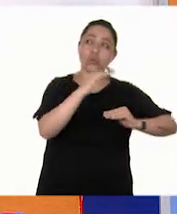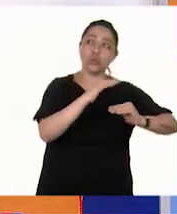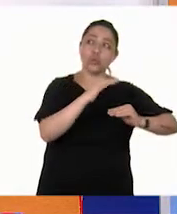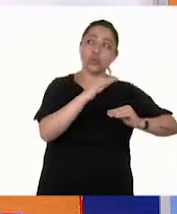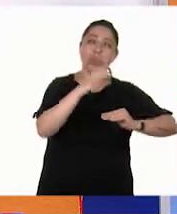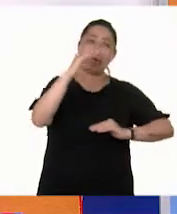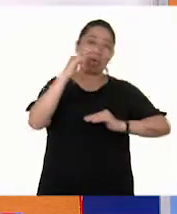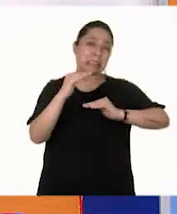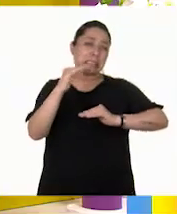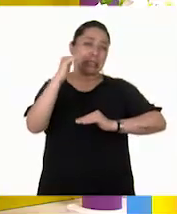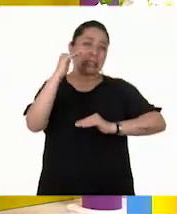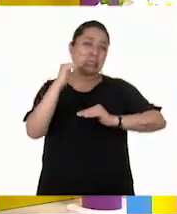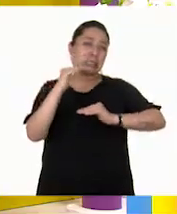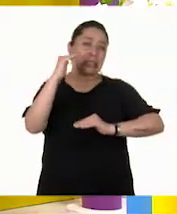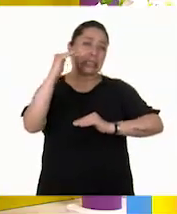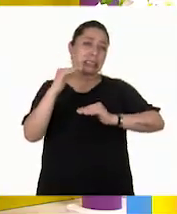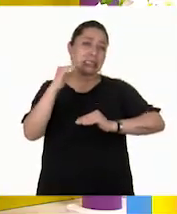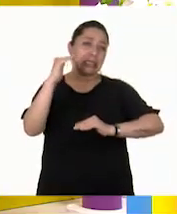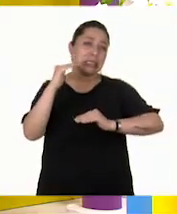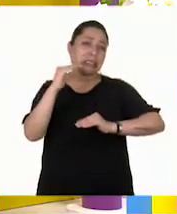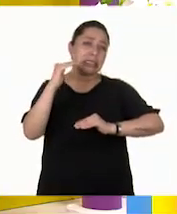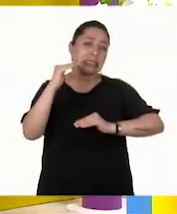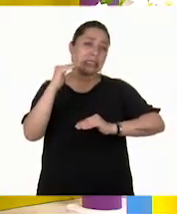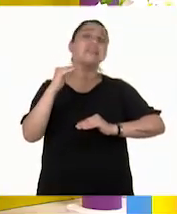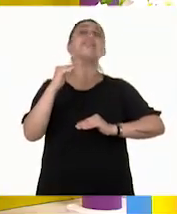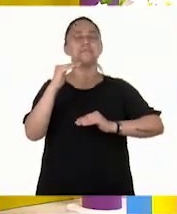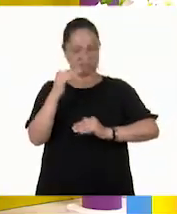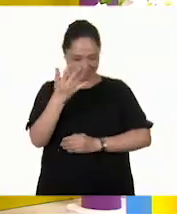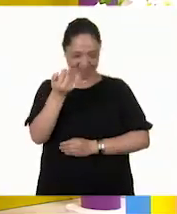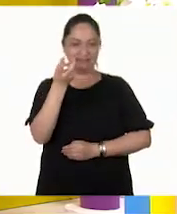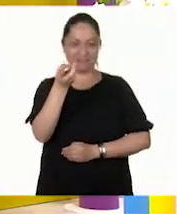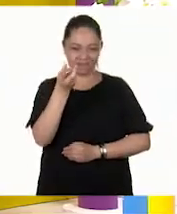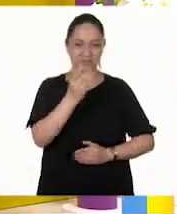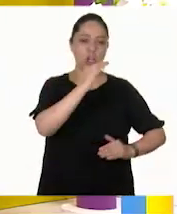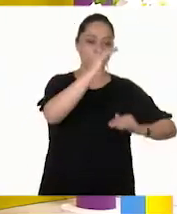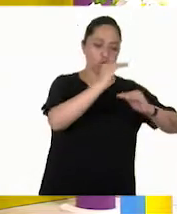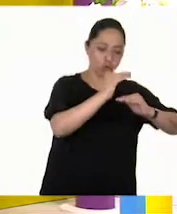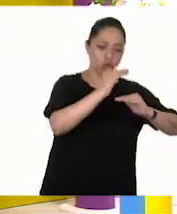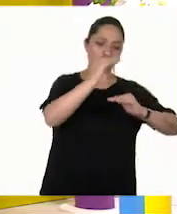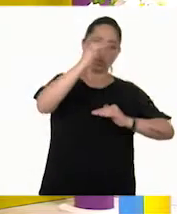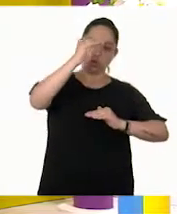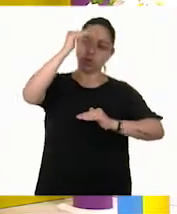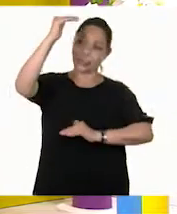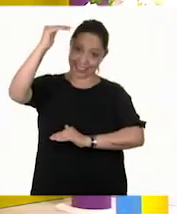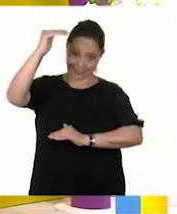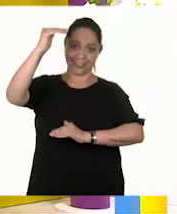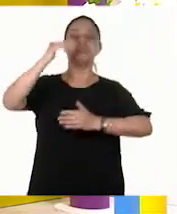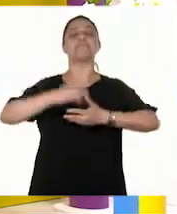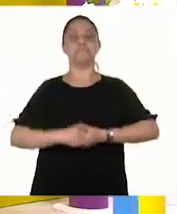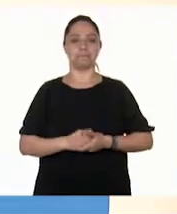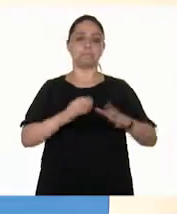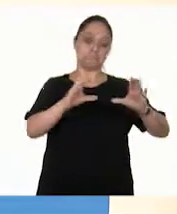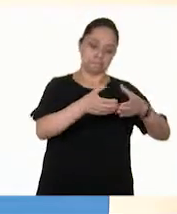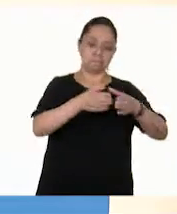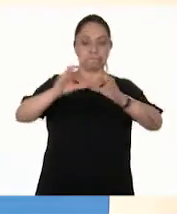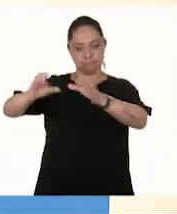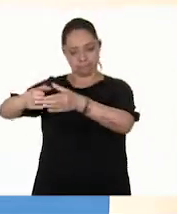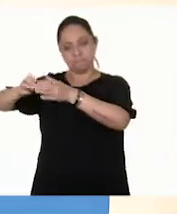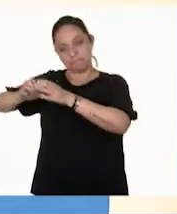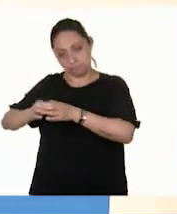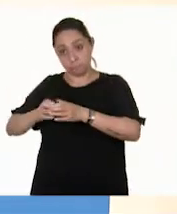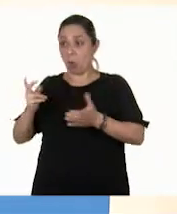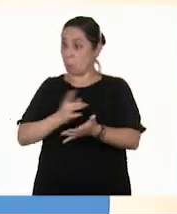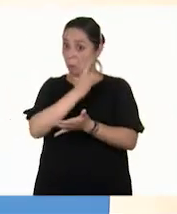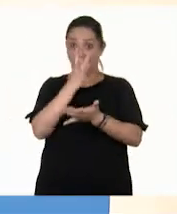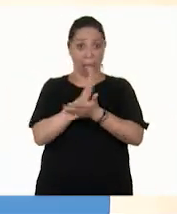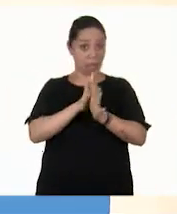¿Medianas? ¿No? Sí. Exacto, Pepe. Las plantas en chicas, medianas y grandes. Pero no fue la única forma en que